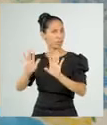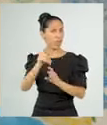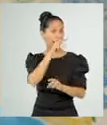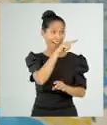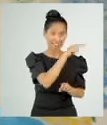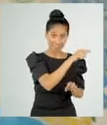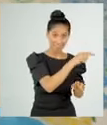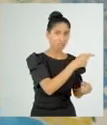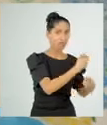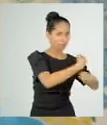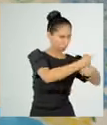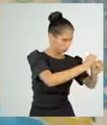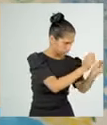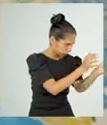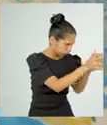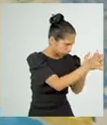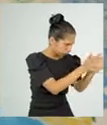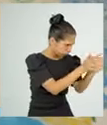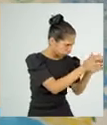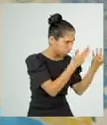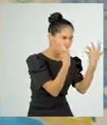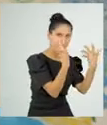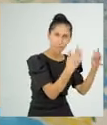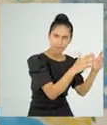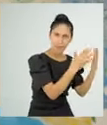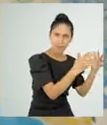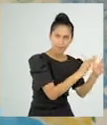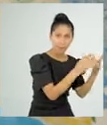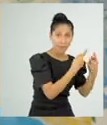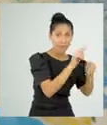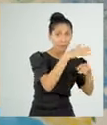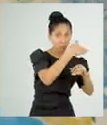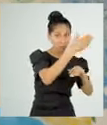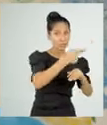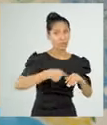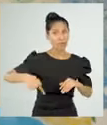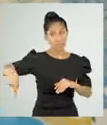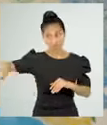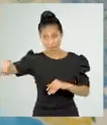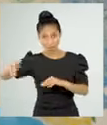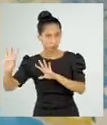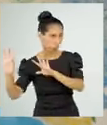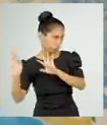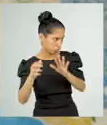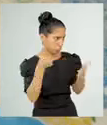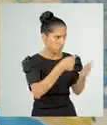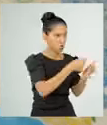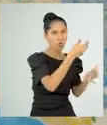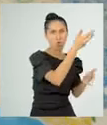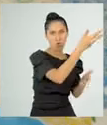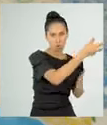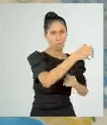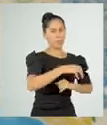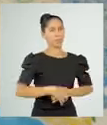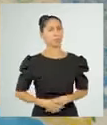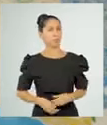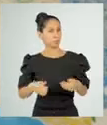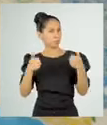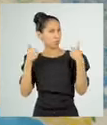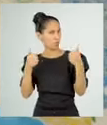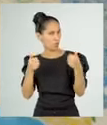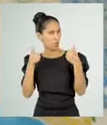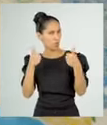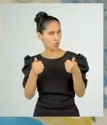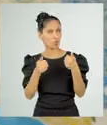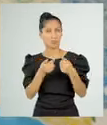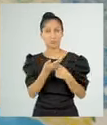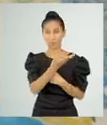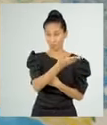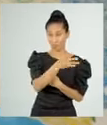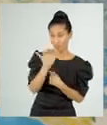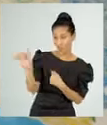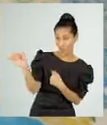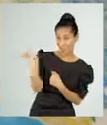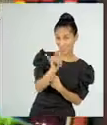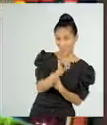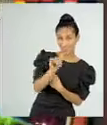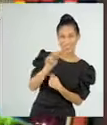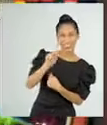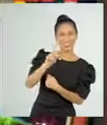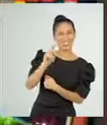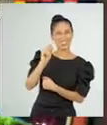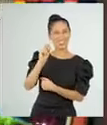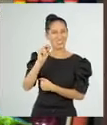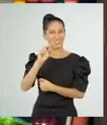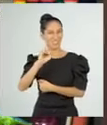llegan elaborados y en la herrería o fragua se elaboran. Punto a tu favor. Están iguales con Cori.